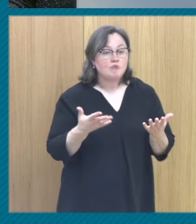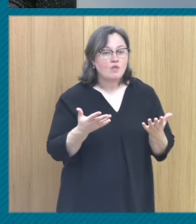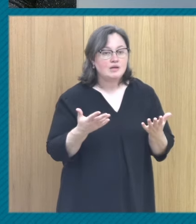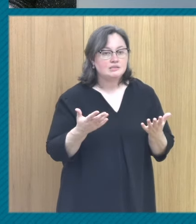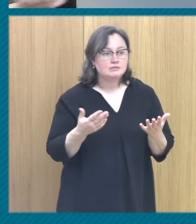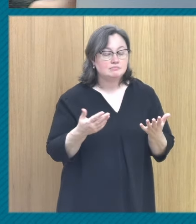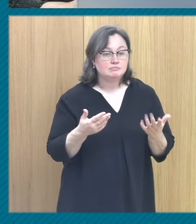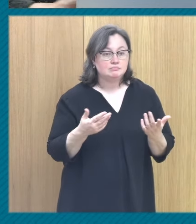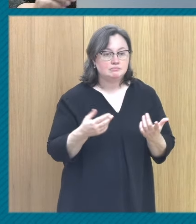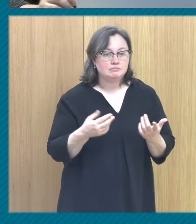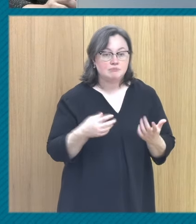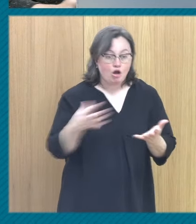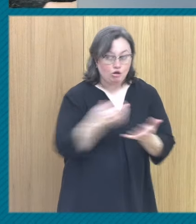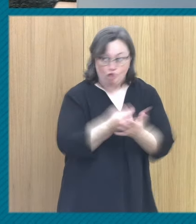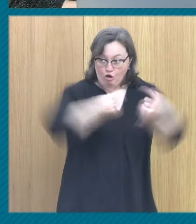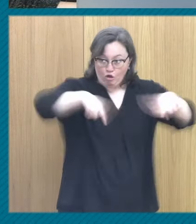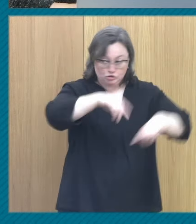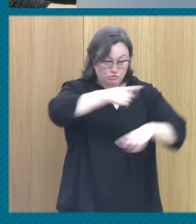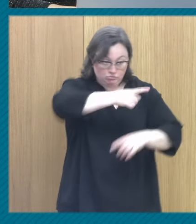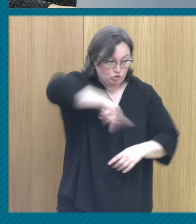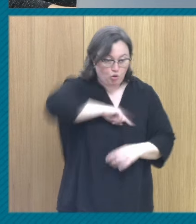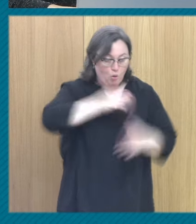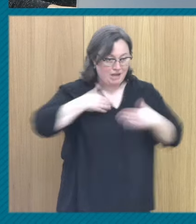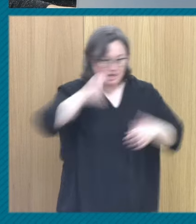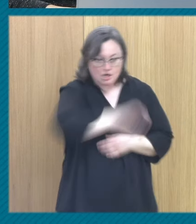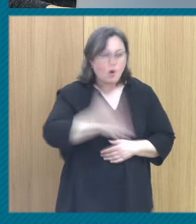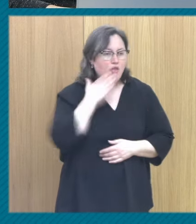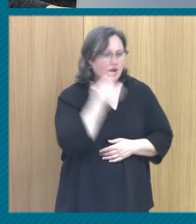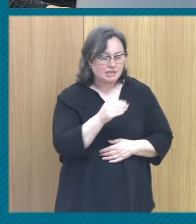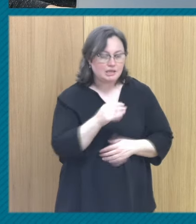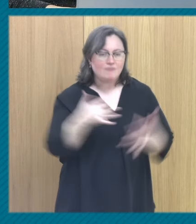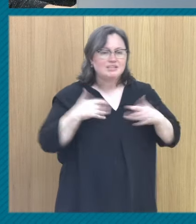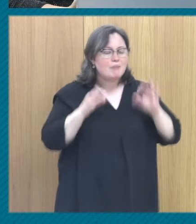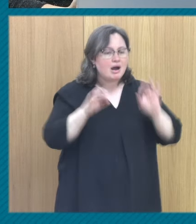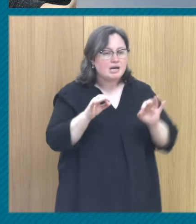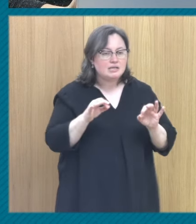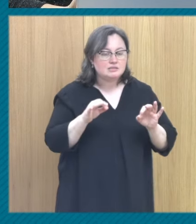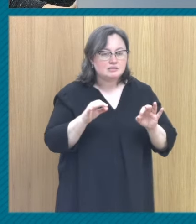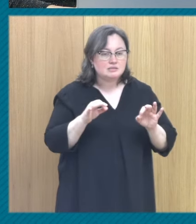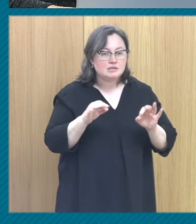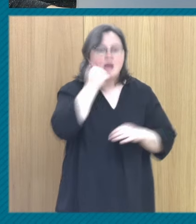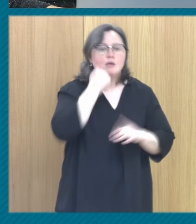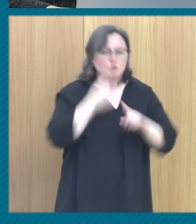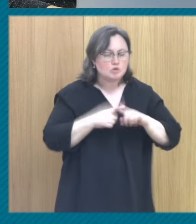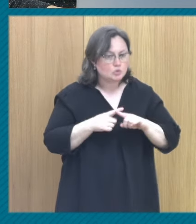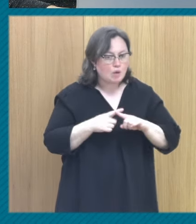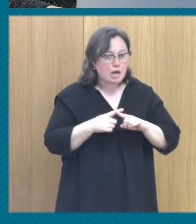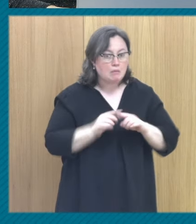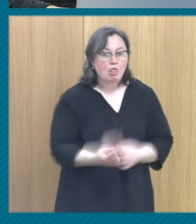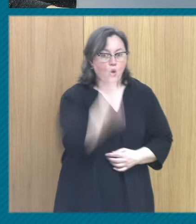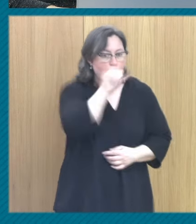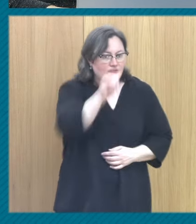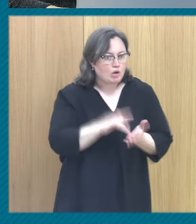Para todos nosotros y nosotras, cualquier niño, niña o adolescente puede ser víctima de un abuso sexual puntual.